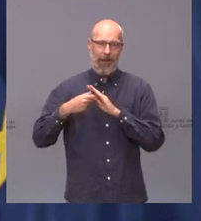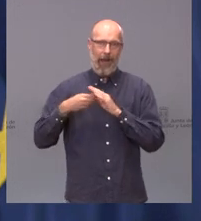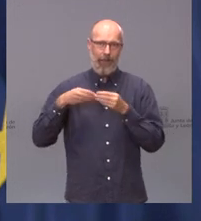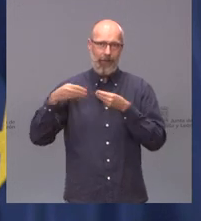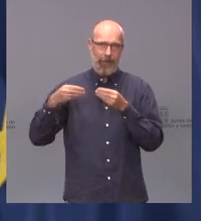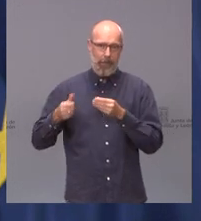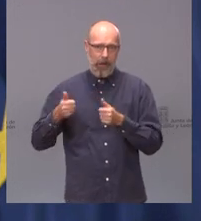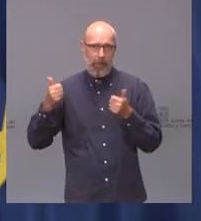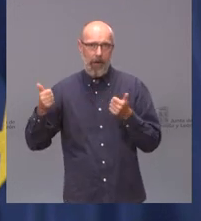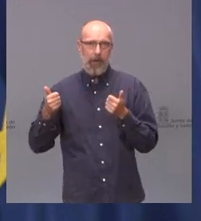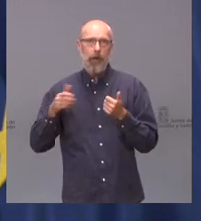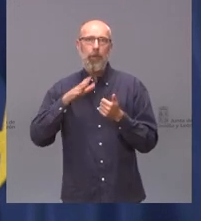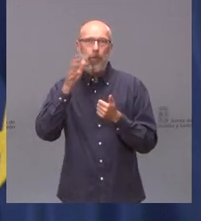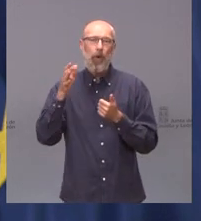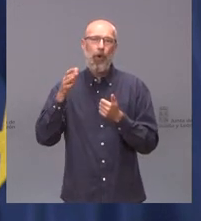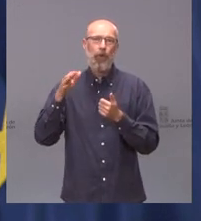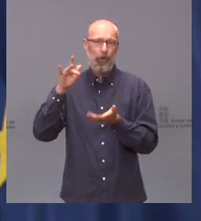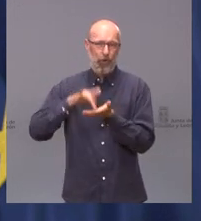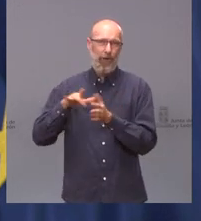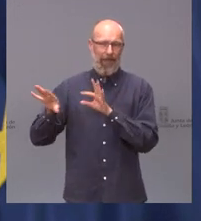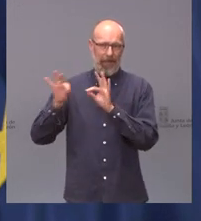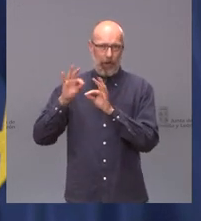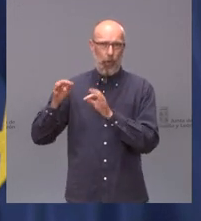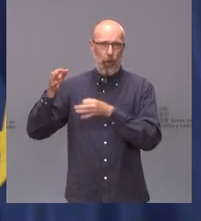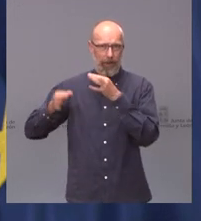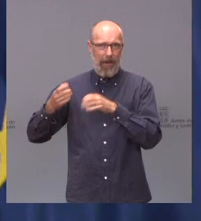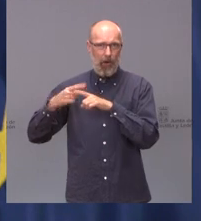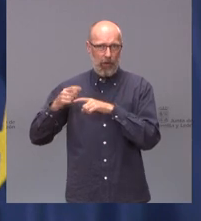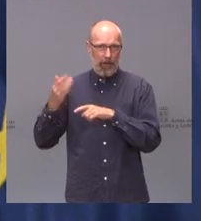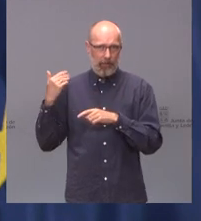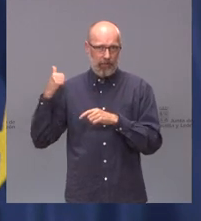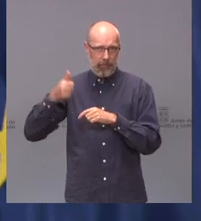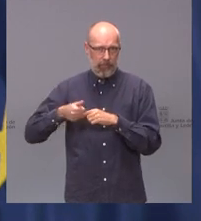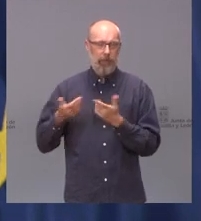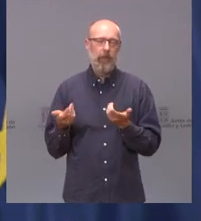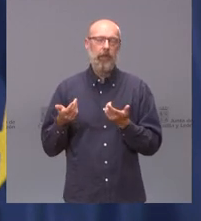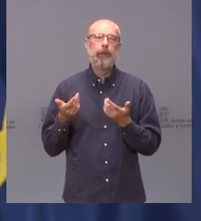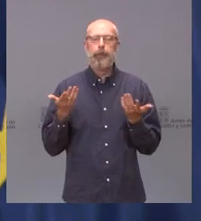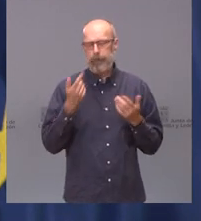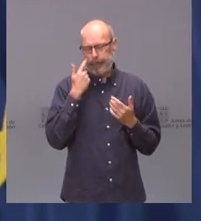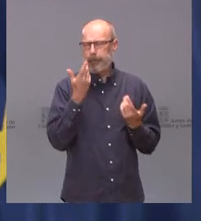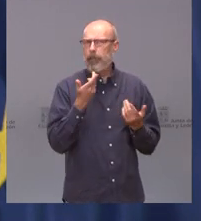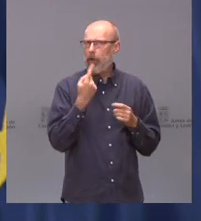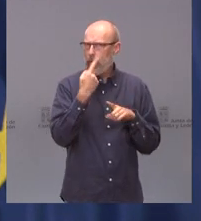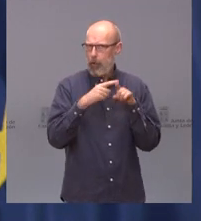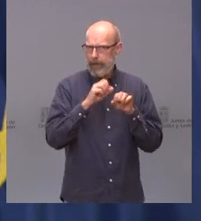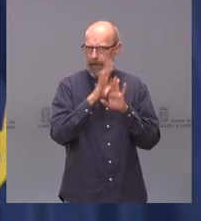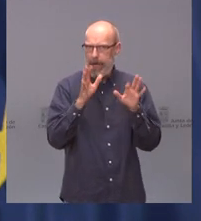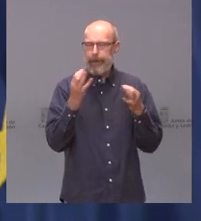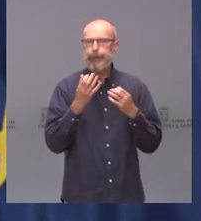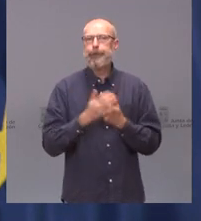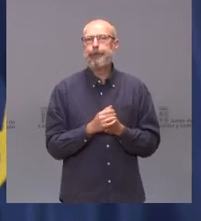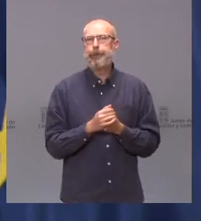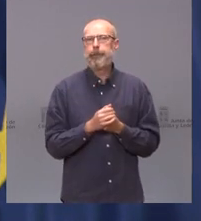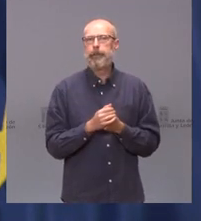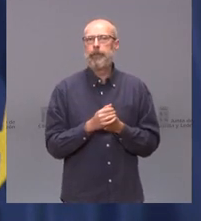judiciales y algunas otras situaciones. Pero hay una cosa que es evidente y que a quien le